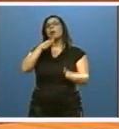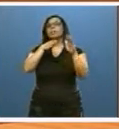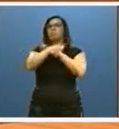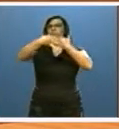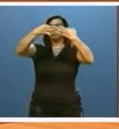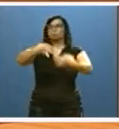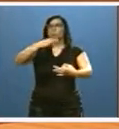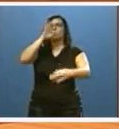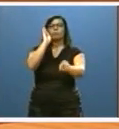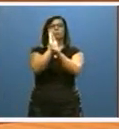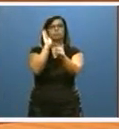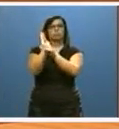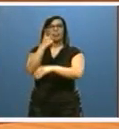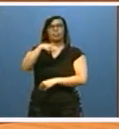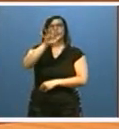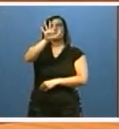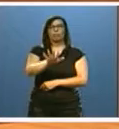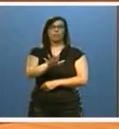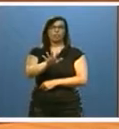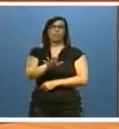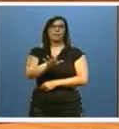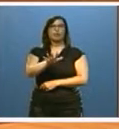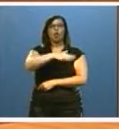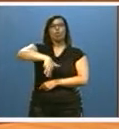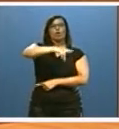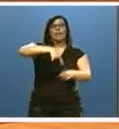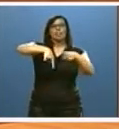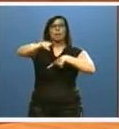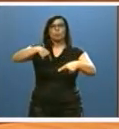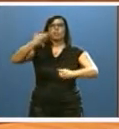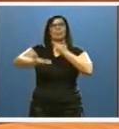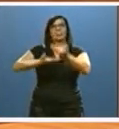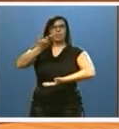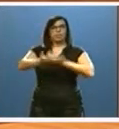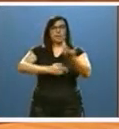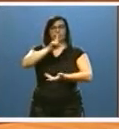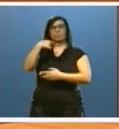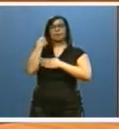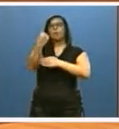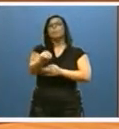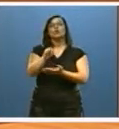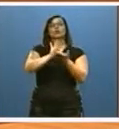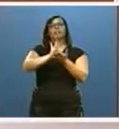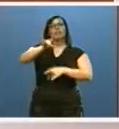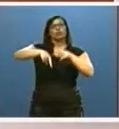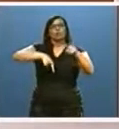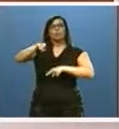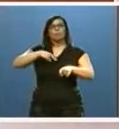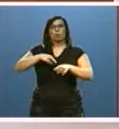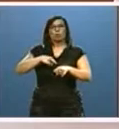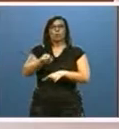el mantenimiento de las 105 zonas de transporte a la demanda implantadas y con el apoyo a los servicios de transporte deficitario.